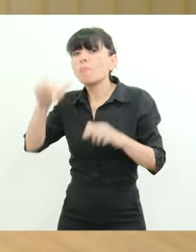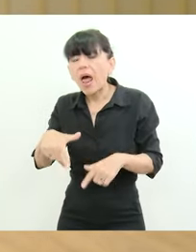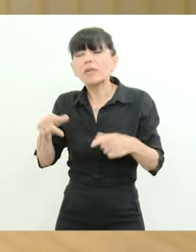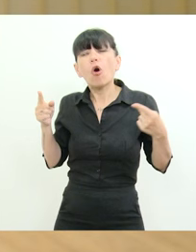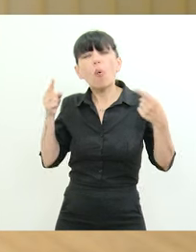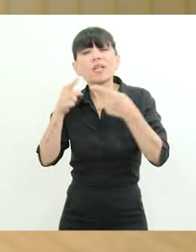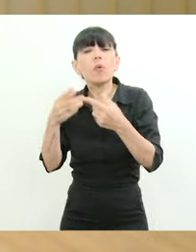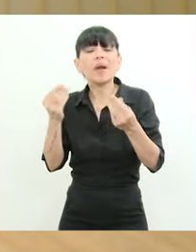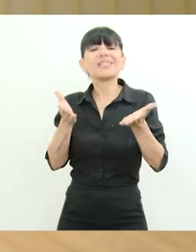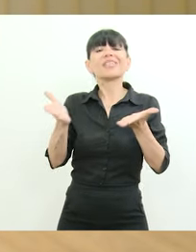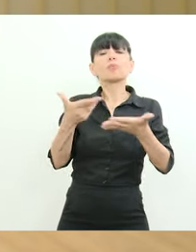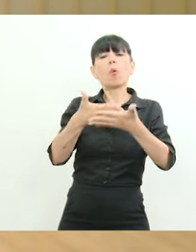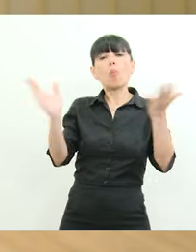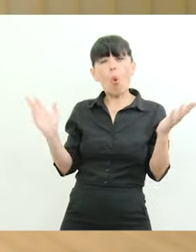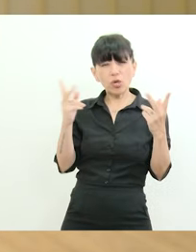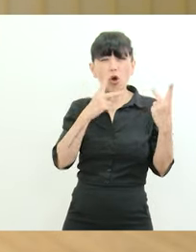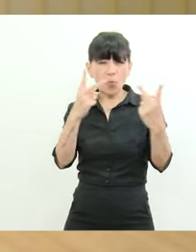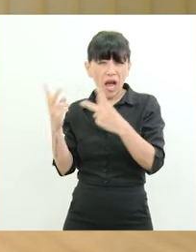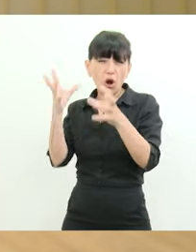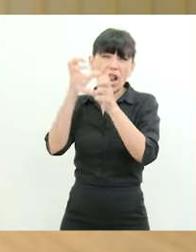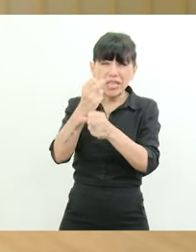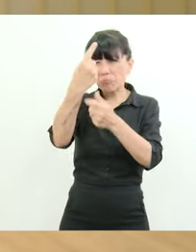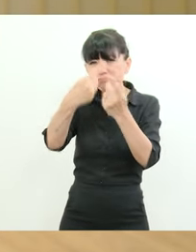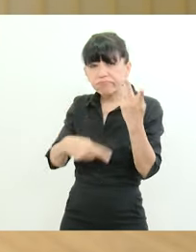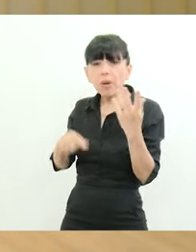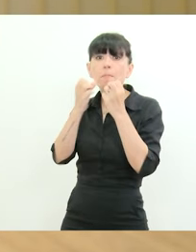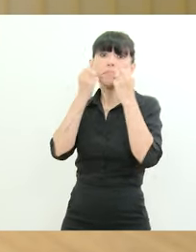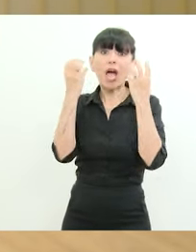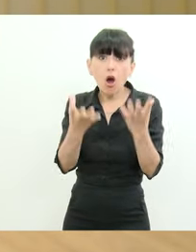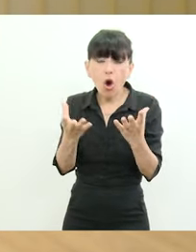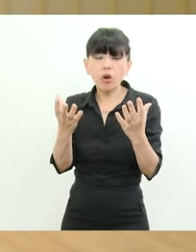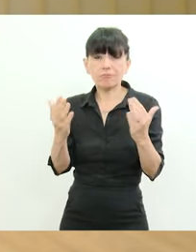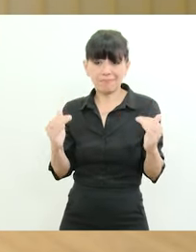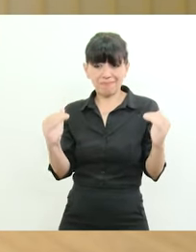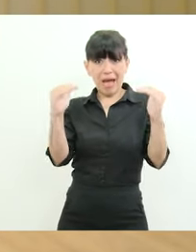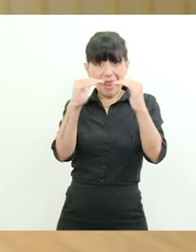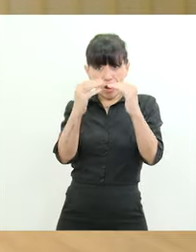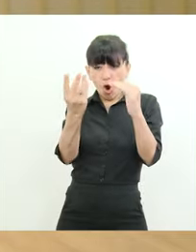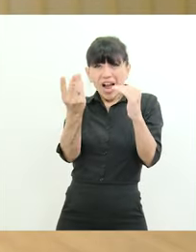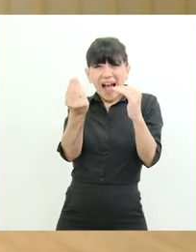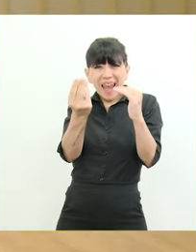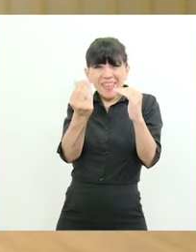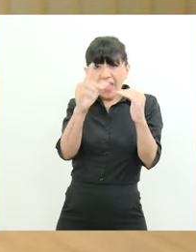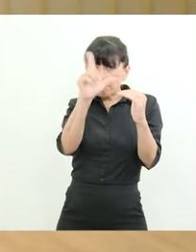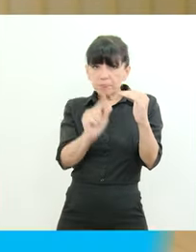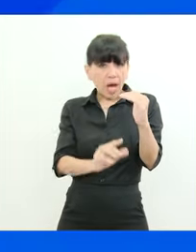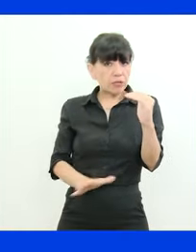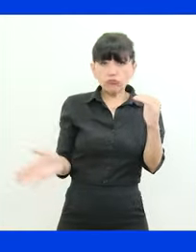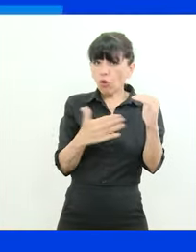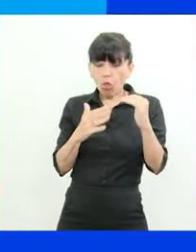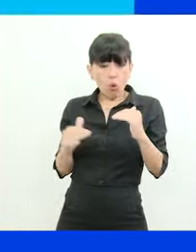mejor el servicio público de transporte de pasajeros y parejo en cuanto a calidad en todo el territorio nacional